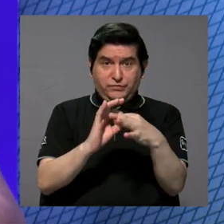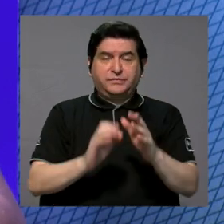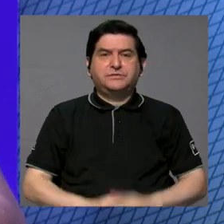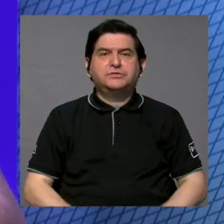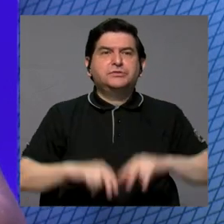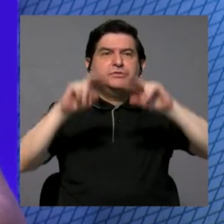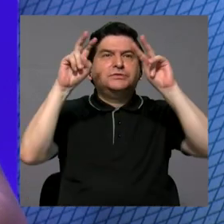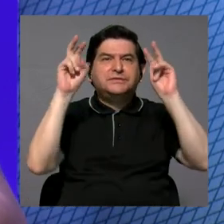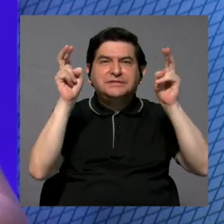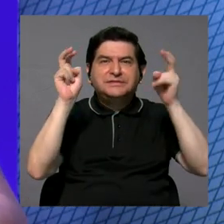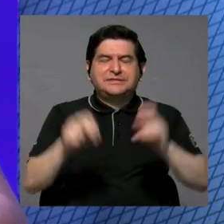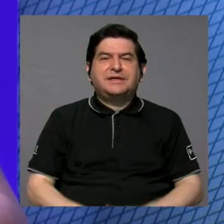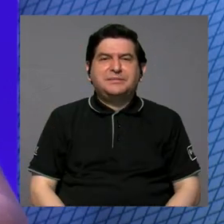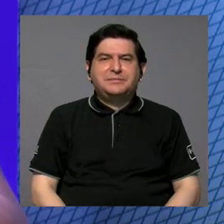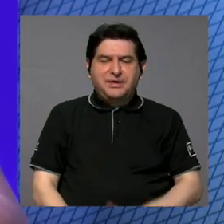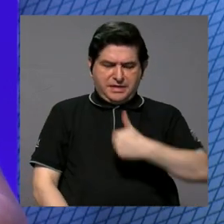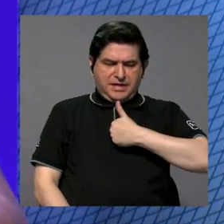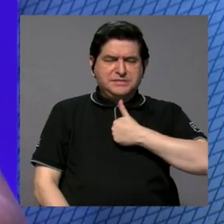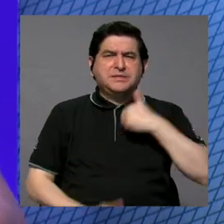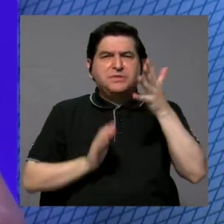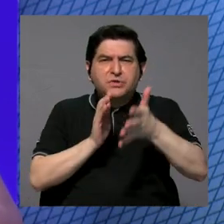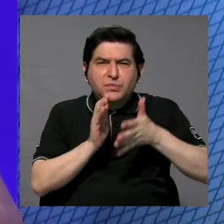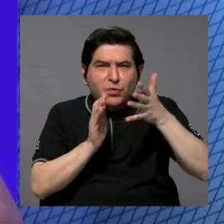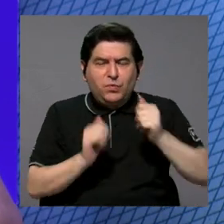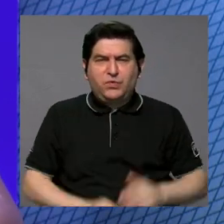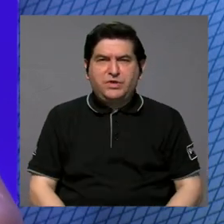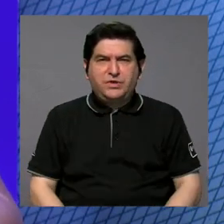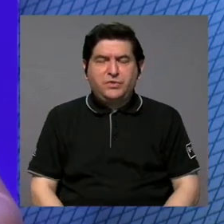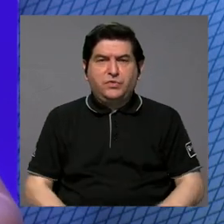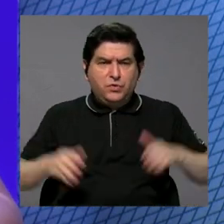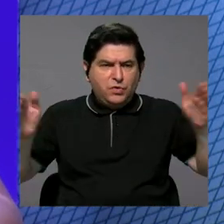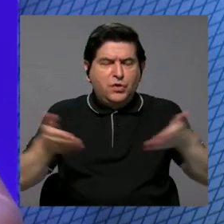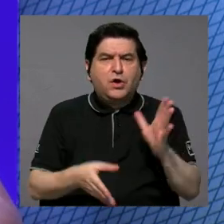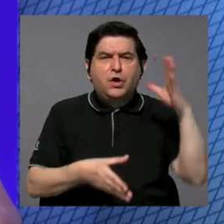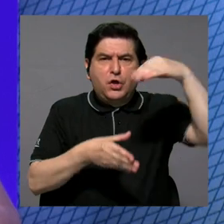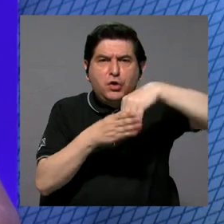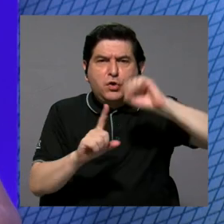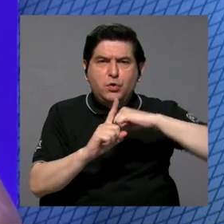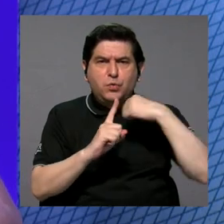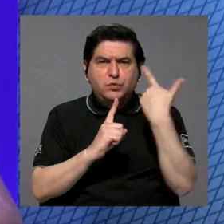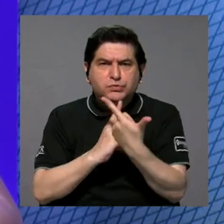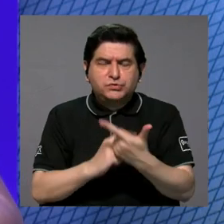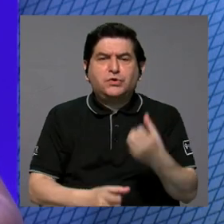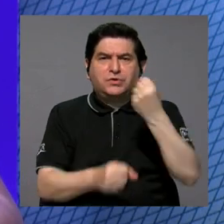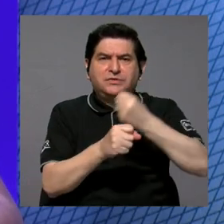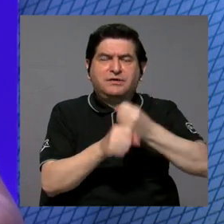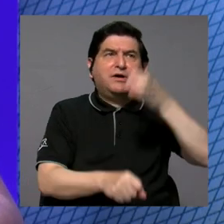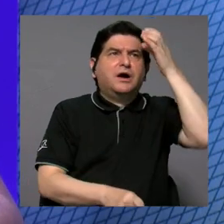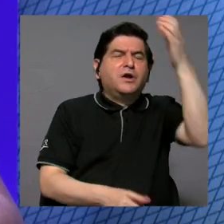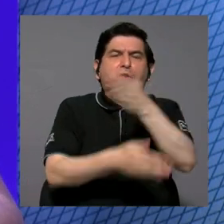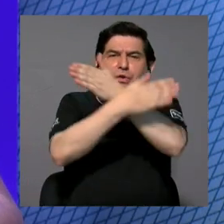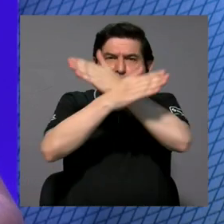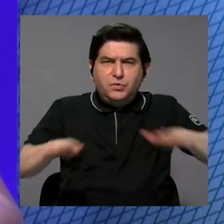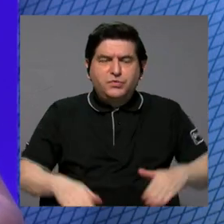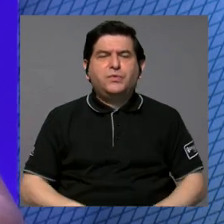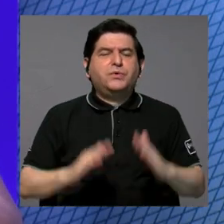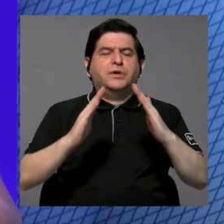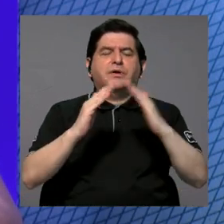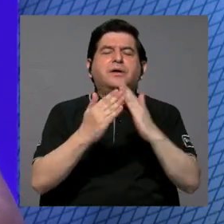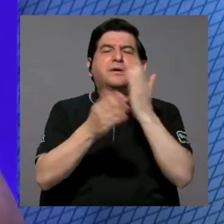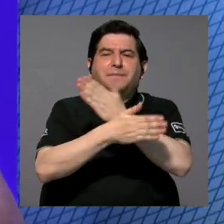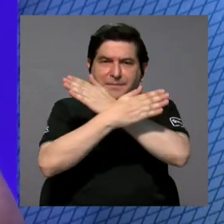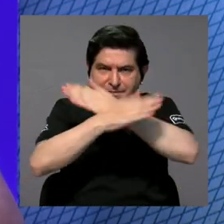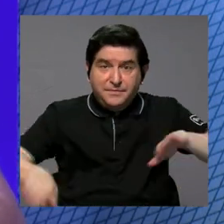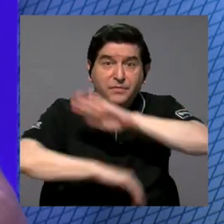temas de cuidarse, de autocuidarse, de promover la inclusión social, de trabajar cultura de paz y convivencia de paz,